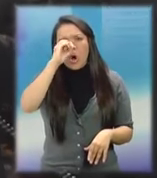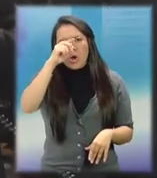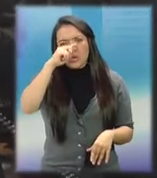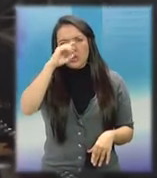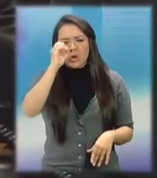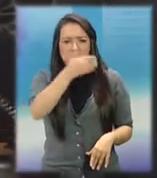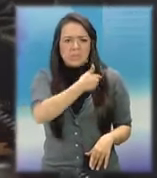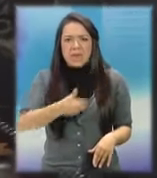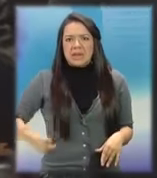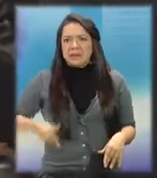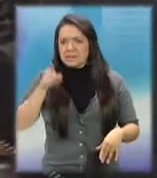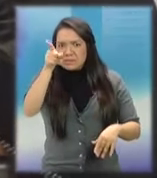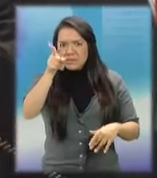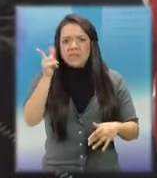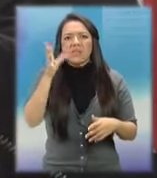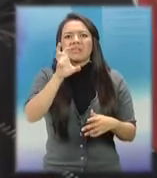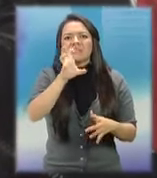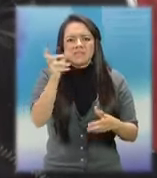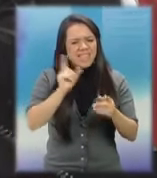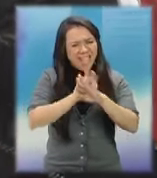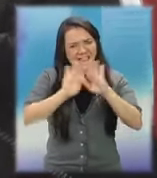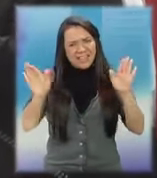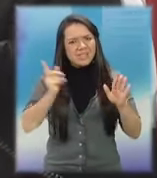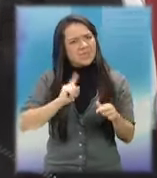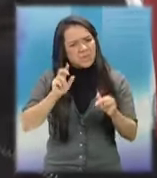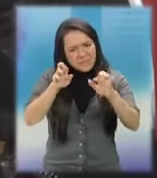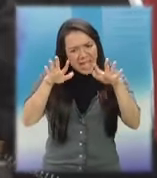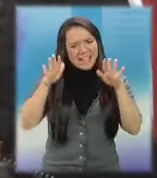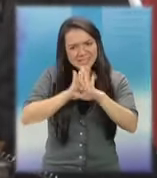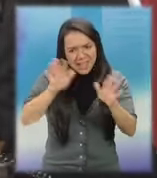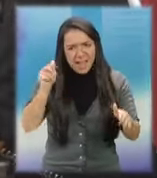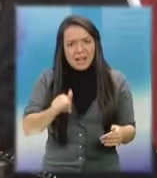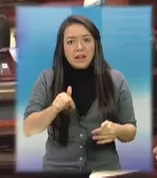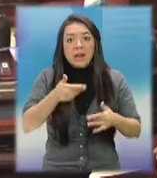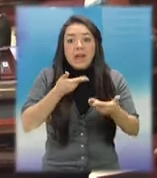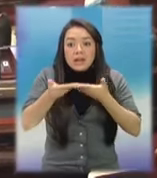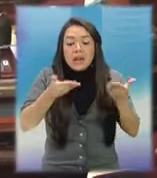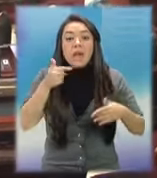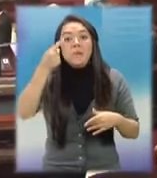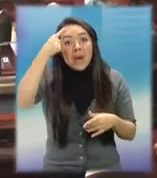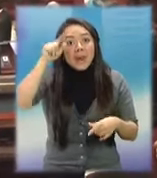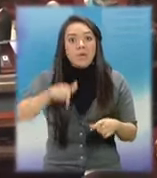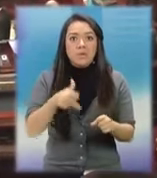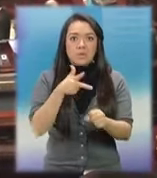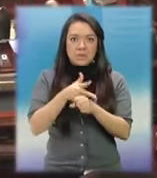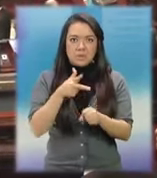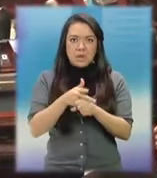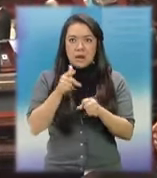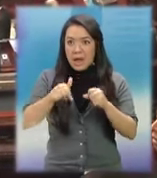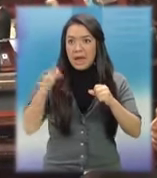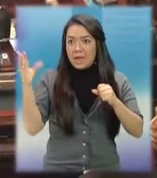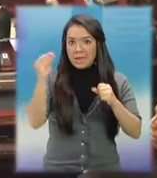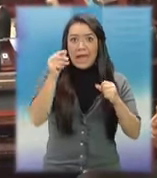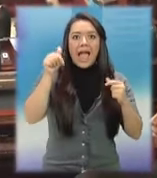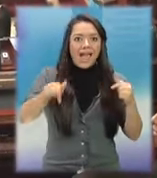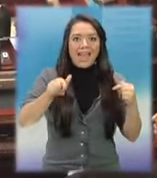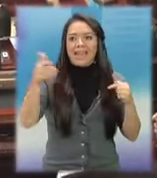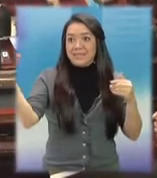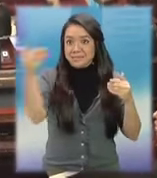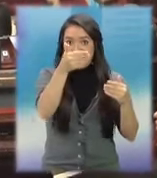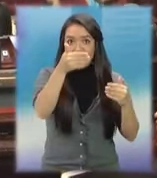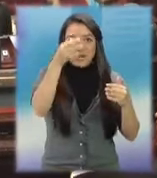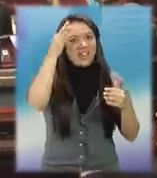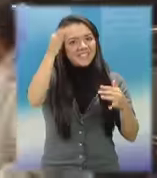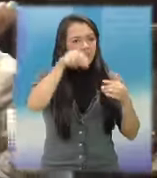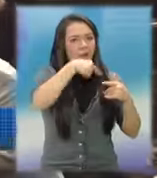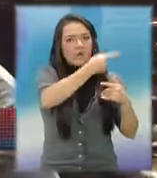del pueblo y a saber dónde rayos va a dar, aunque sabemos de algunas bolsas. Los legisladores del partido oficial respondieron también a las bancadas